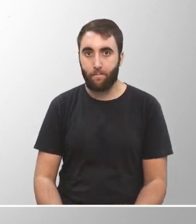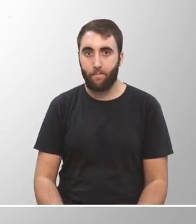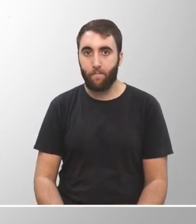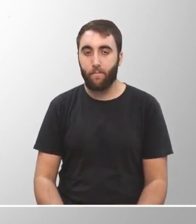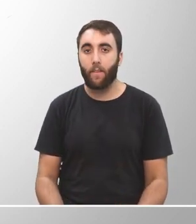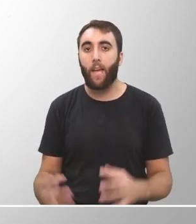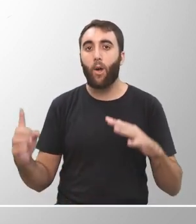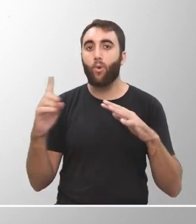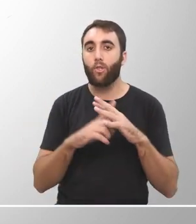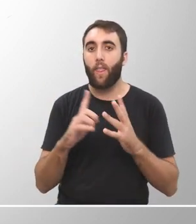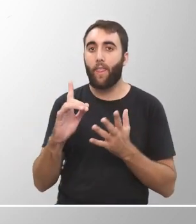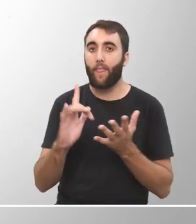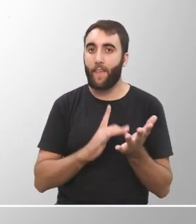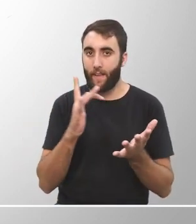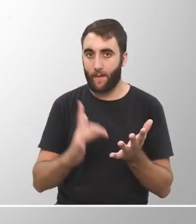Inclusión digital